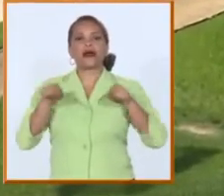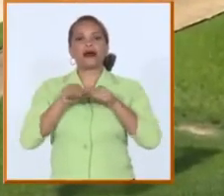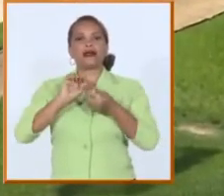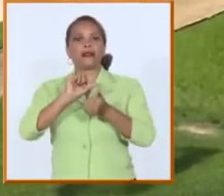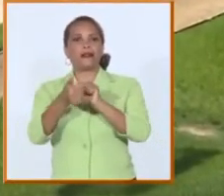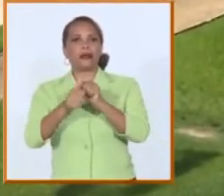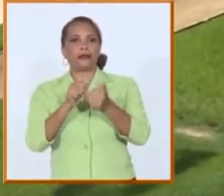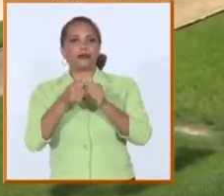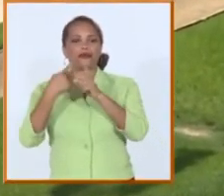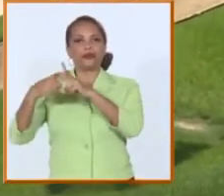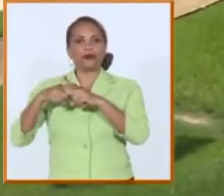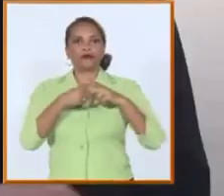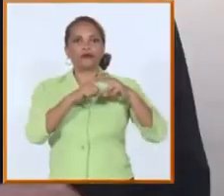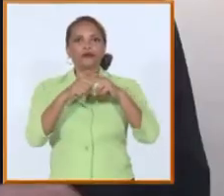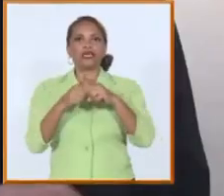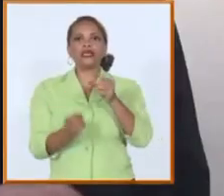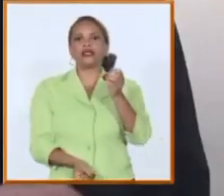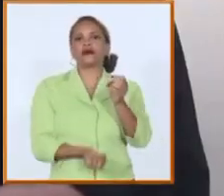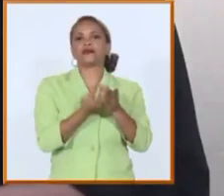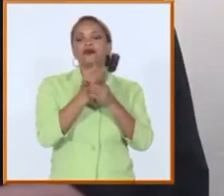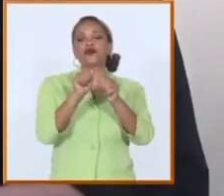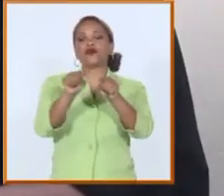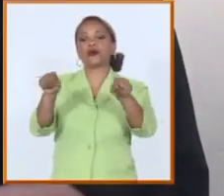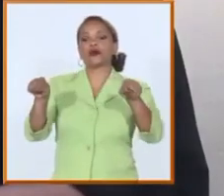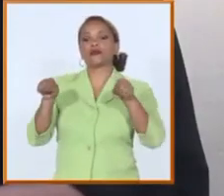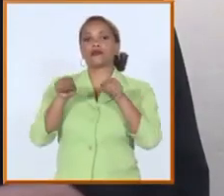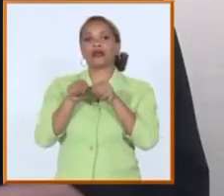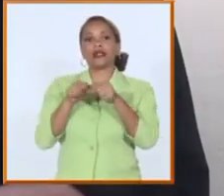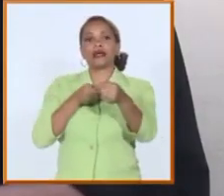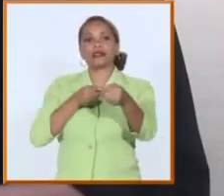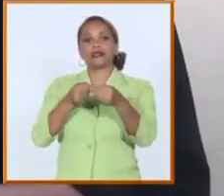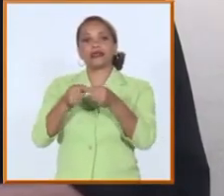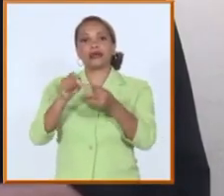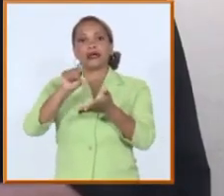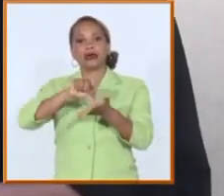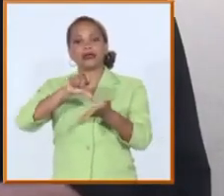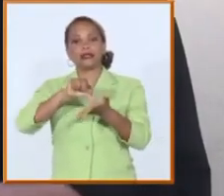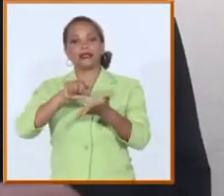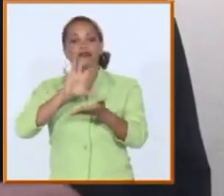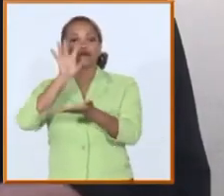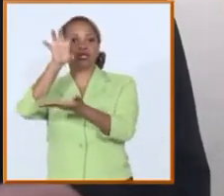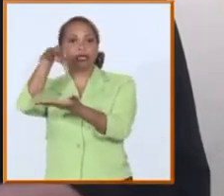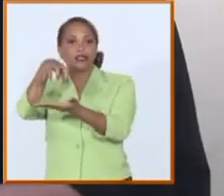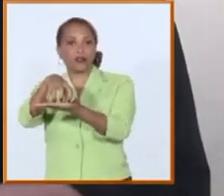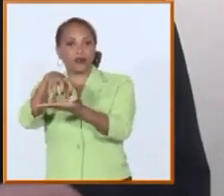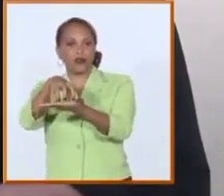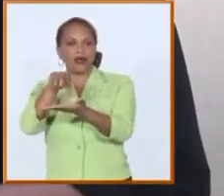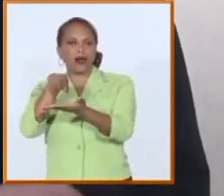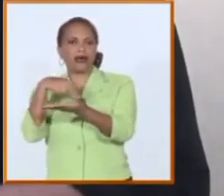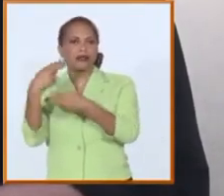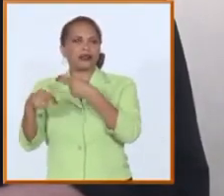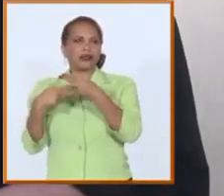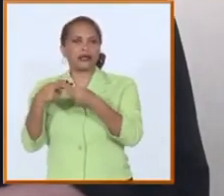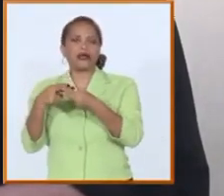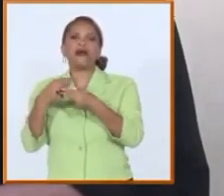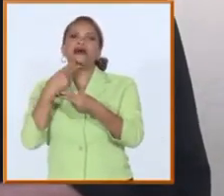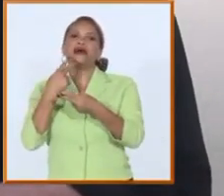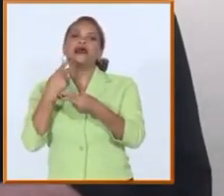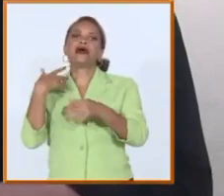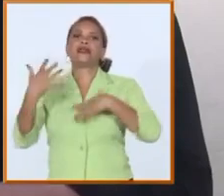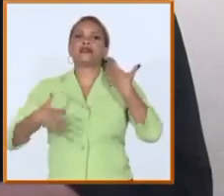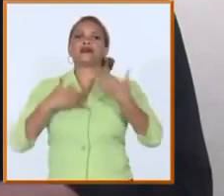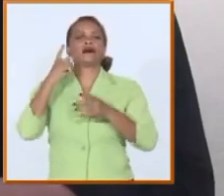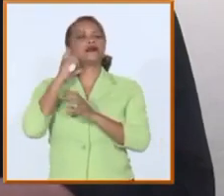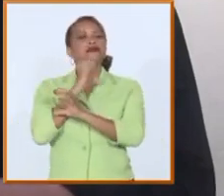y la creación de una sala especializada más cercana al centro de la ciudad para el desarrollo de actividades científicas que brinde